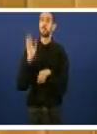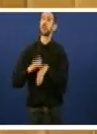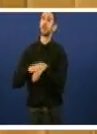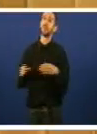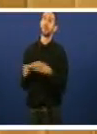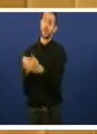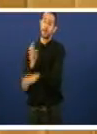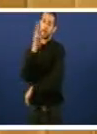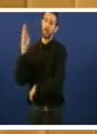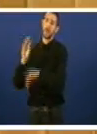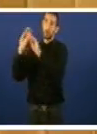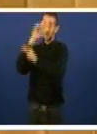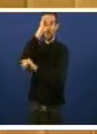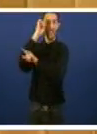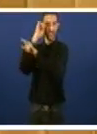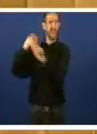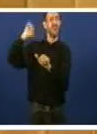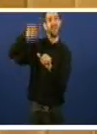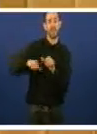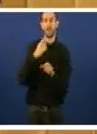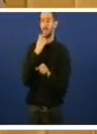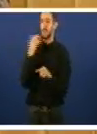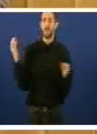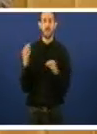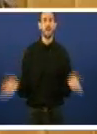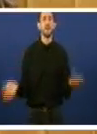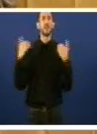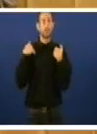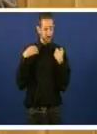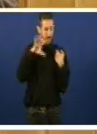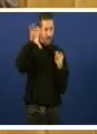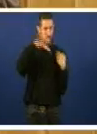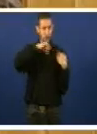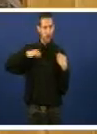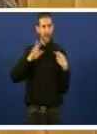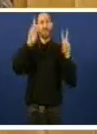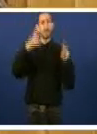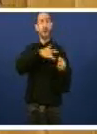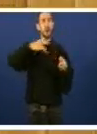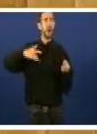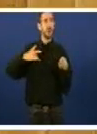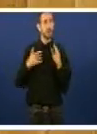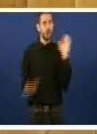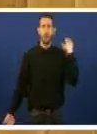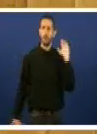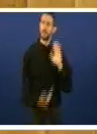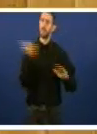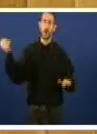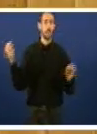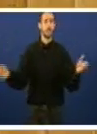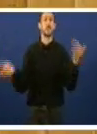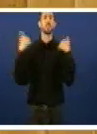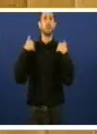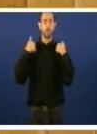Madrid levaba tempo decindo que había que eliminar as competencias autonómicas sobre as caixas, que non había que promover esas